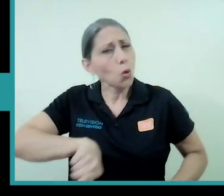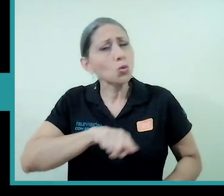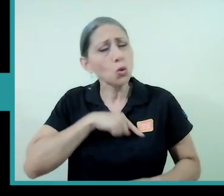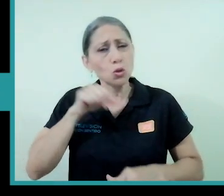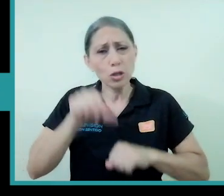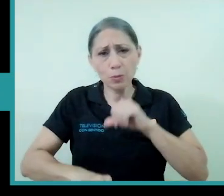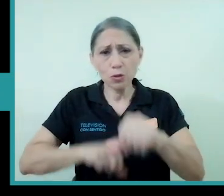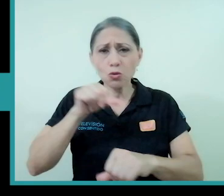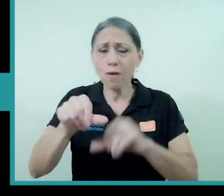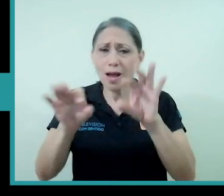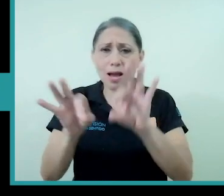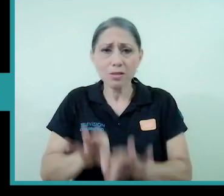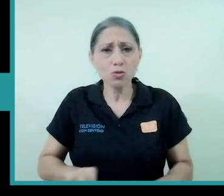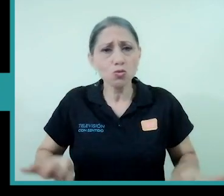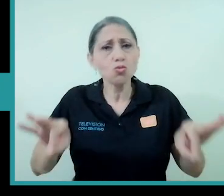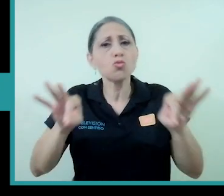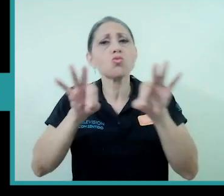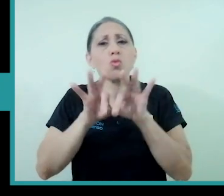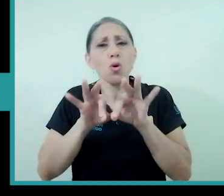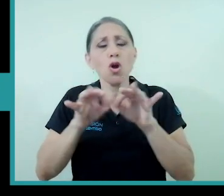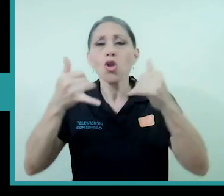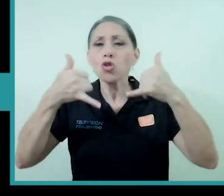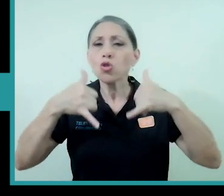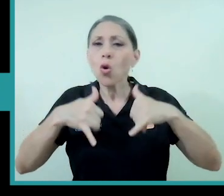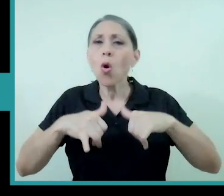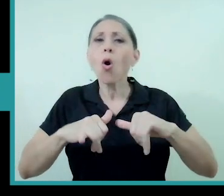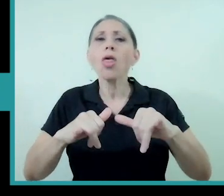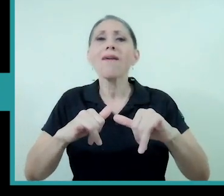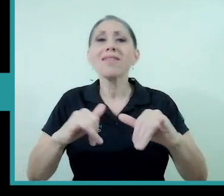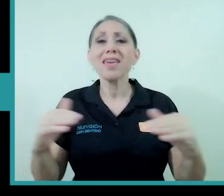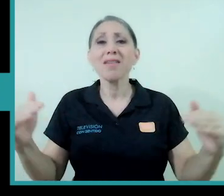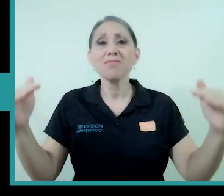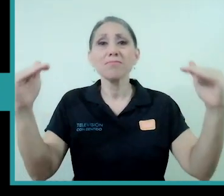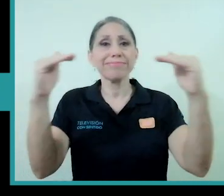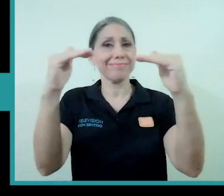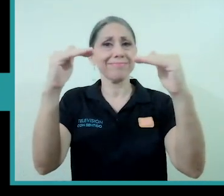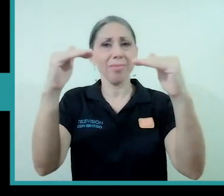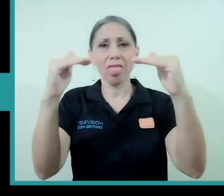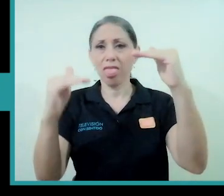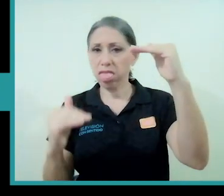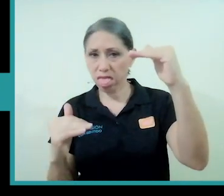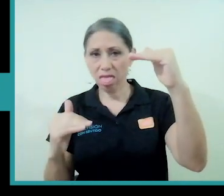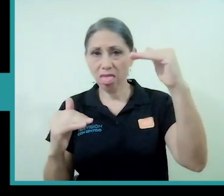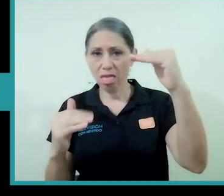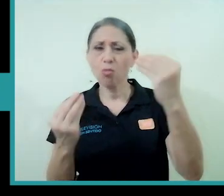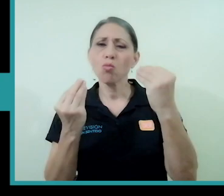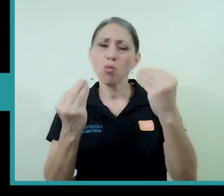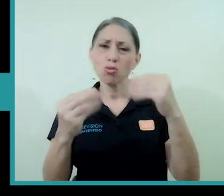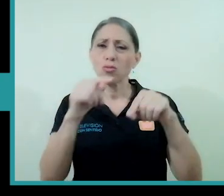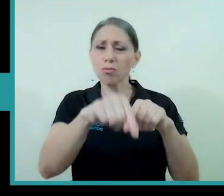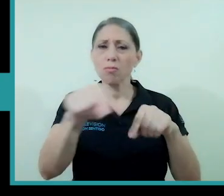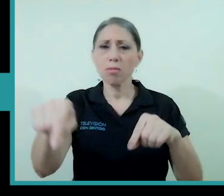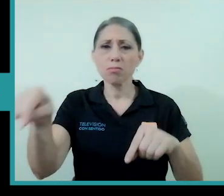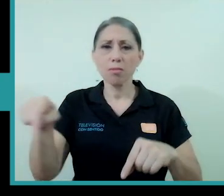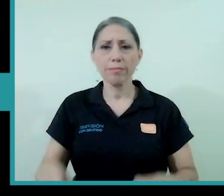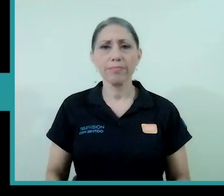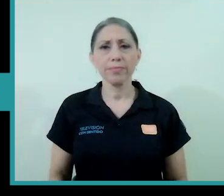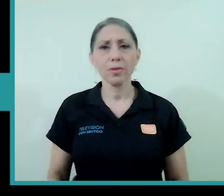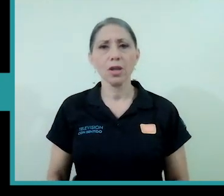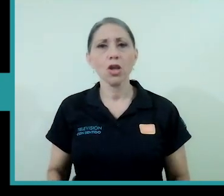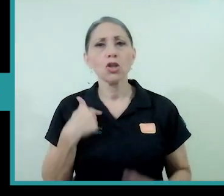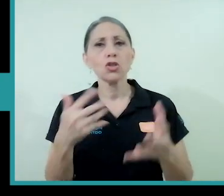sustantivos todavía esas relaciones de inequidad persisten en muchos aspectos en muchos sectores yo quiero